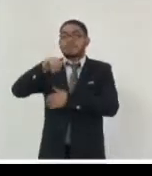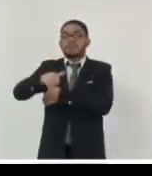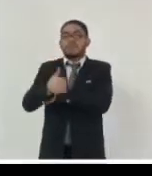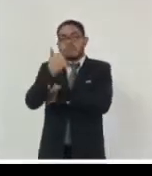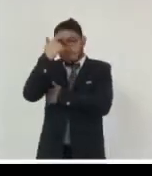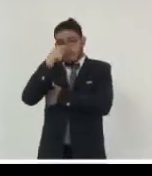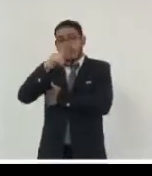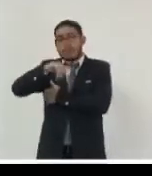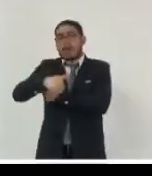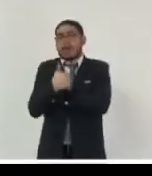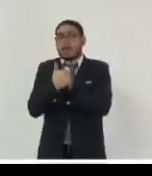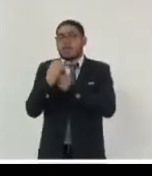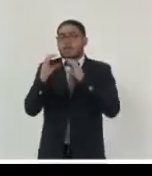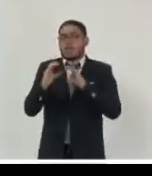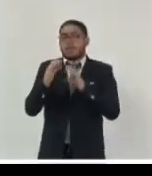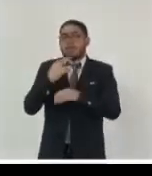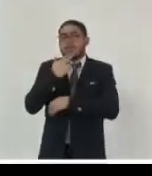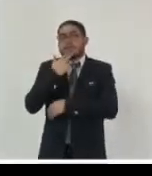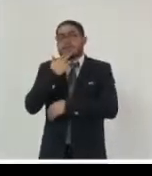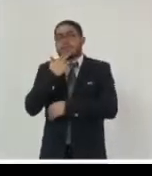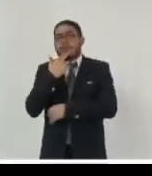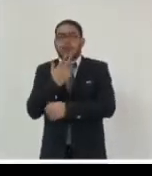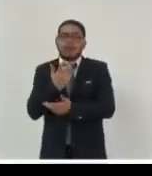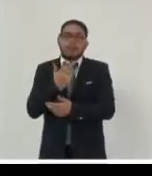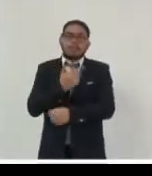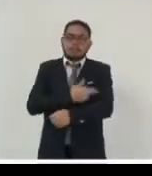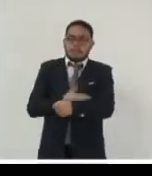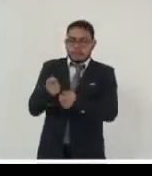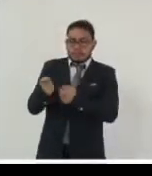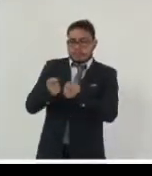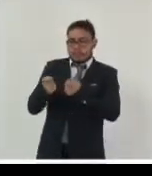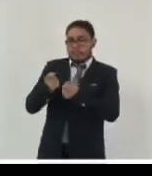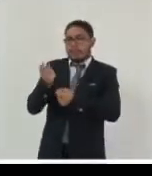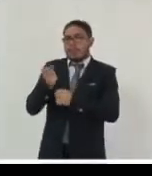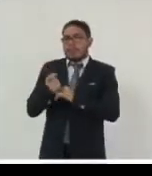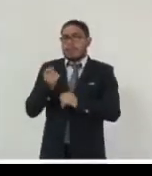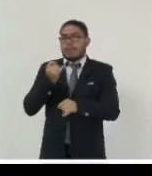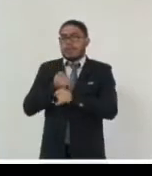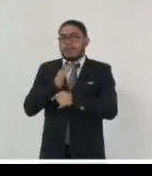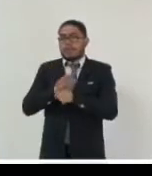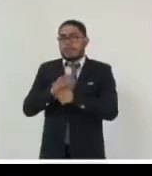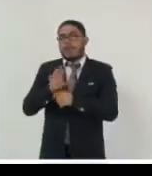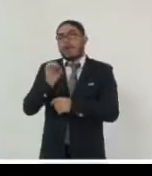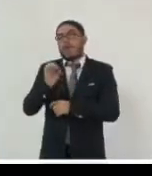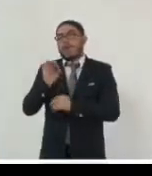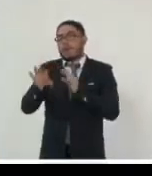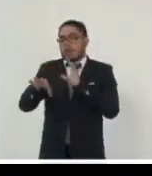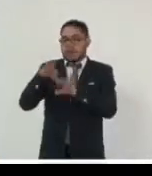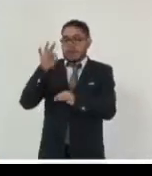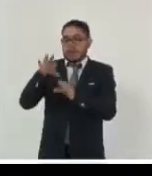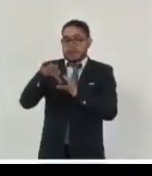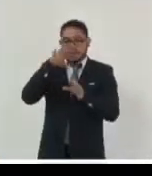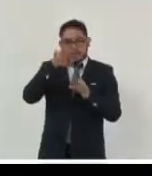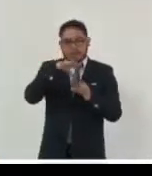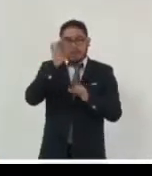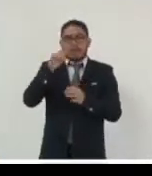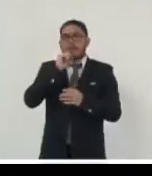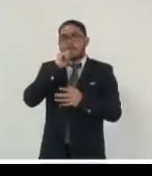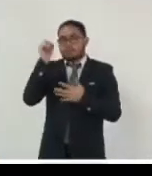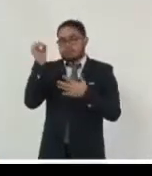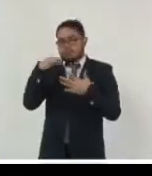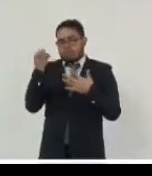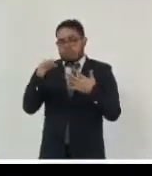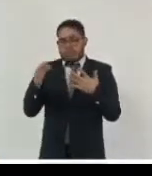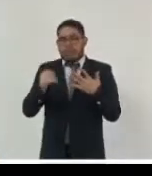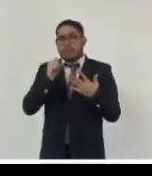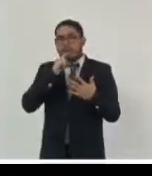gestión de datos de datos en el marco